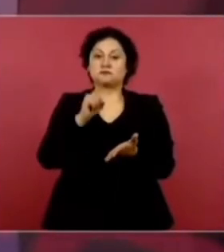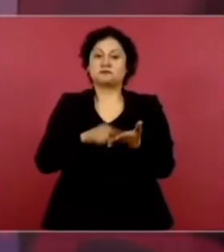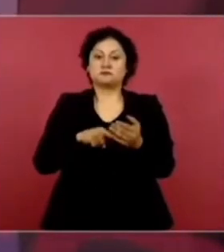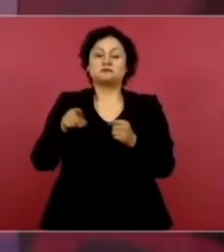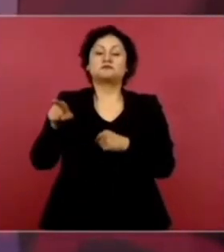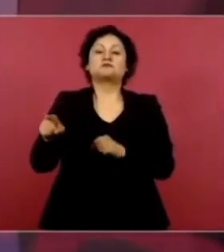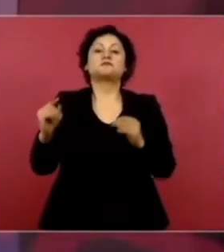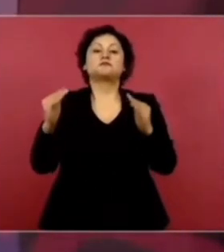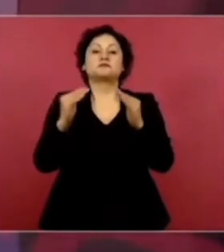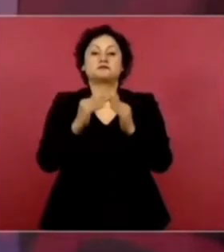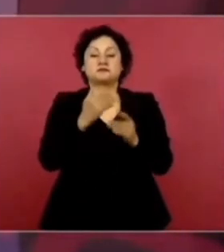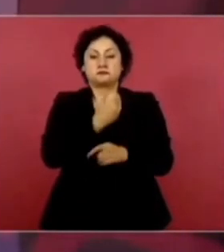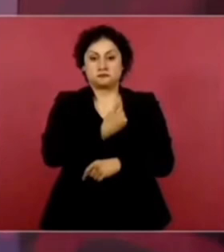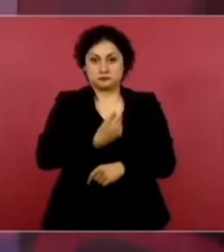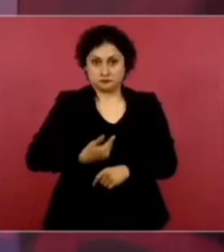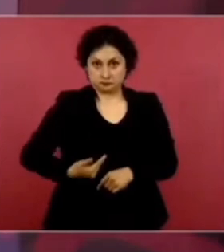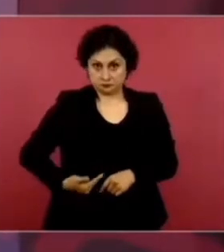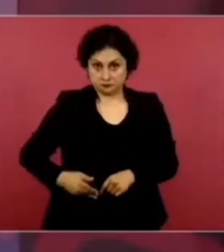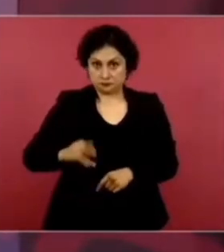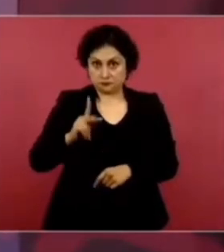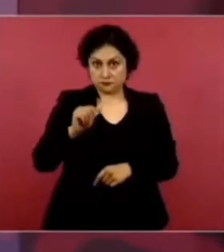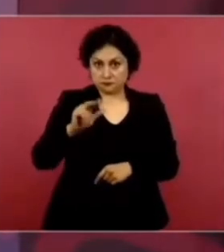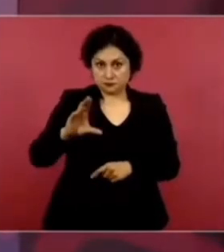inscripciones. Templo de la cruz.